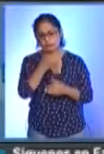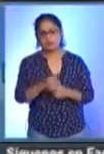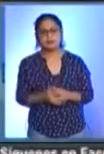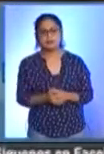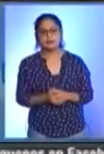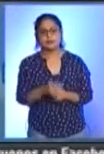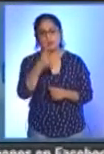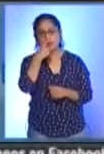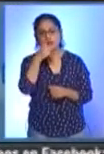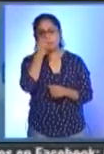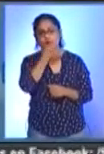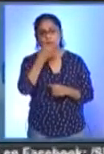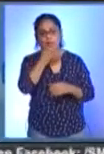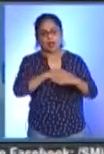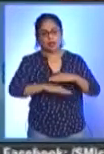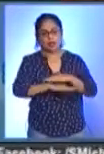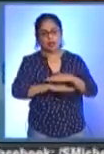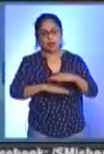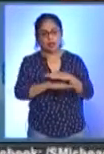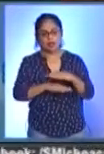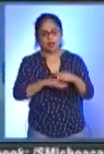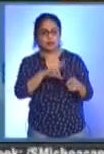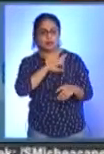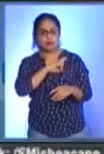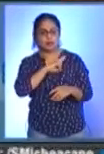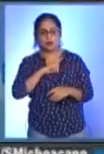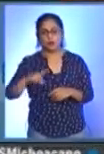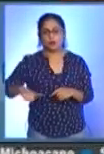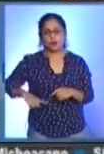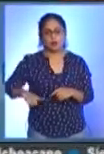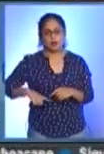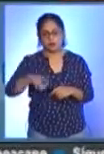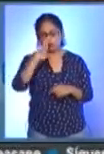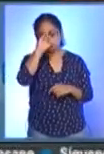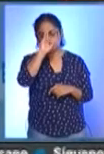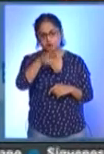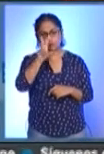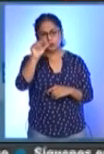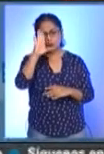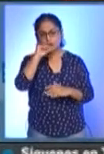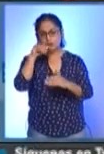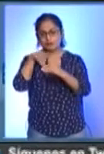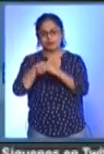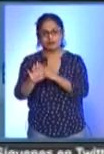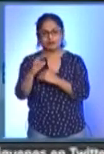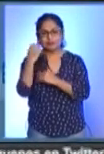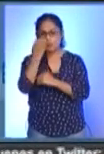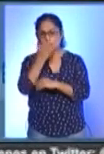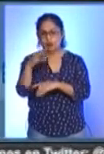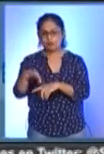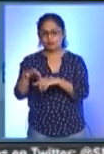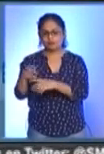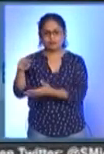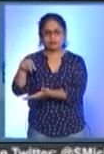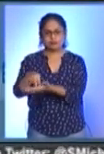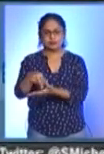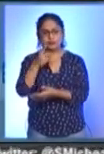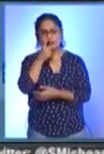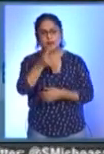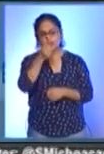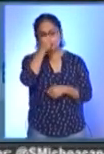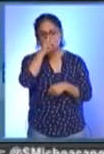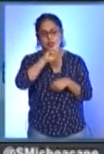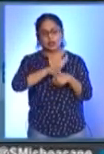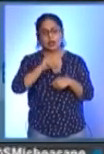Para escuelas de nivel básico, tanto públicas como privadas, está prohibido el regreso a clases presencial, aseguró el secretario de Educación, Héctor